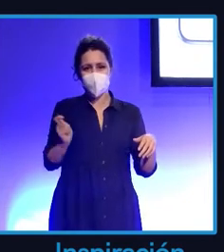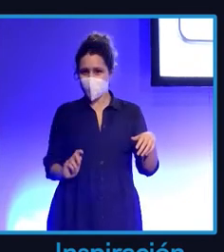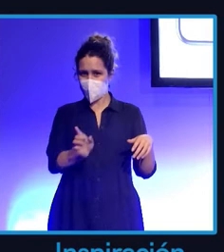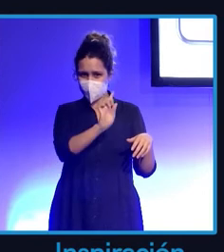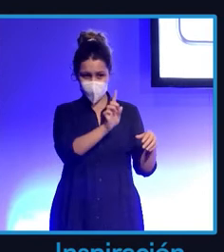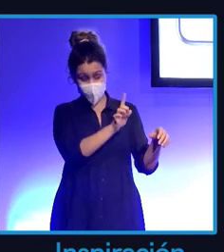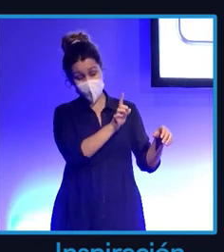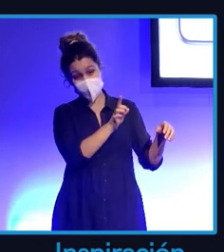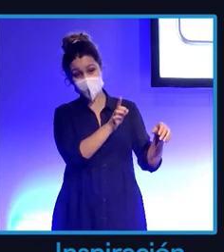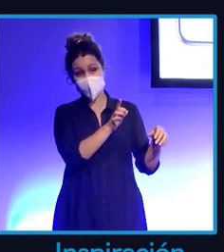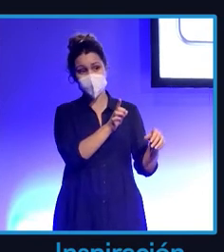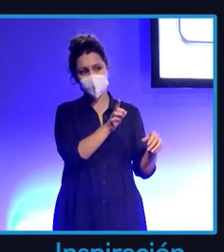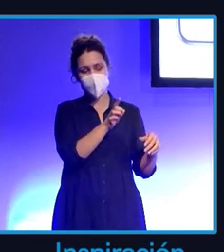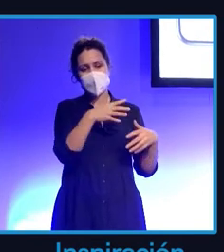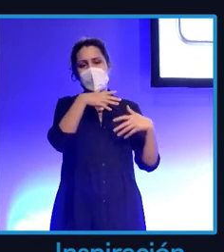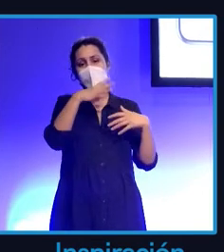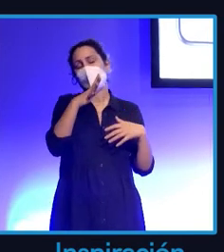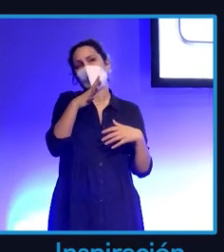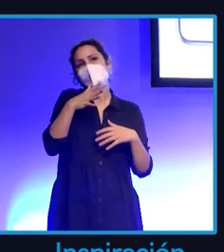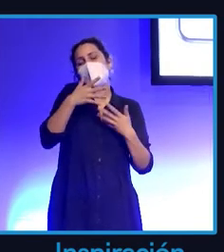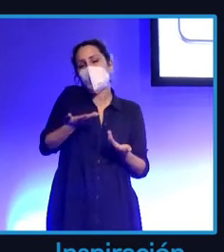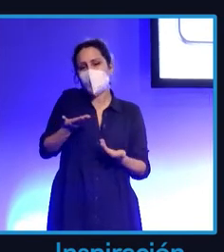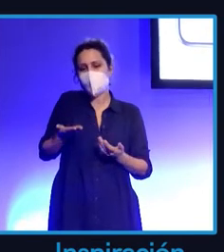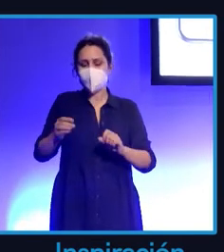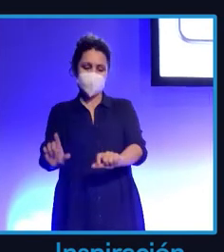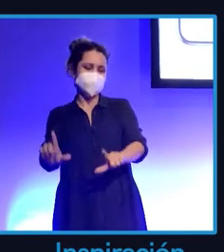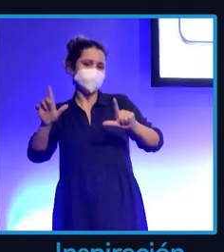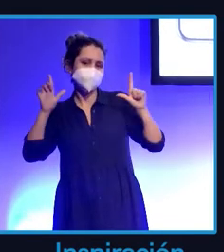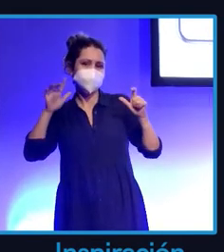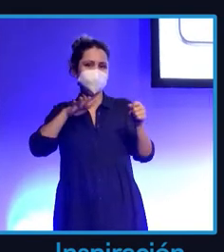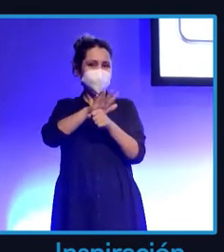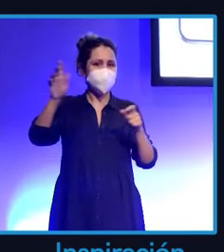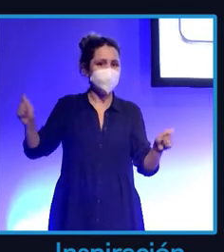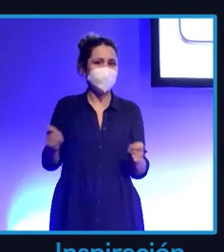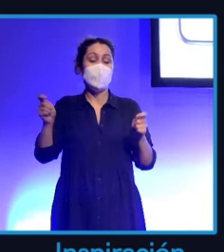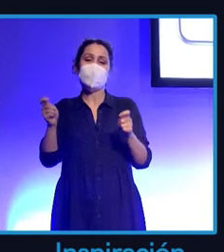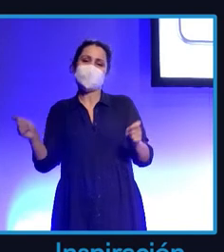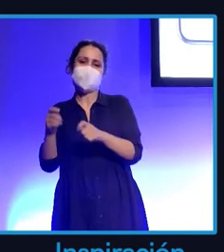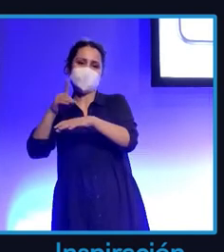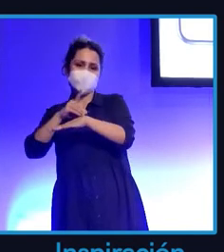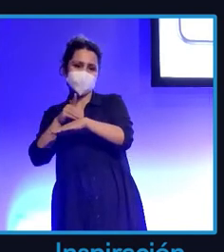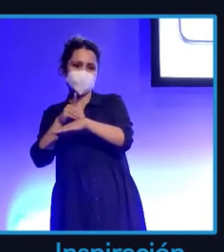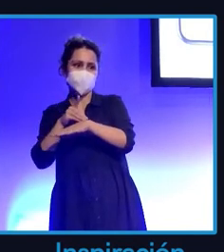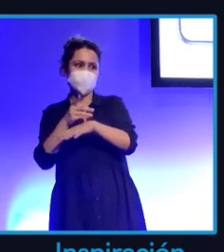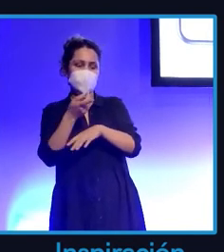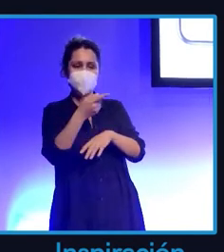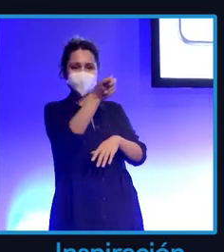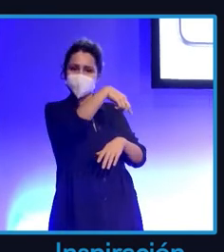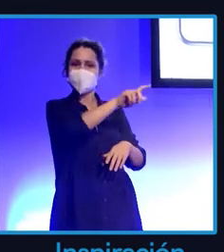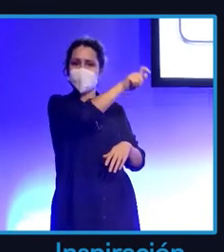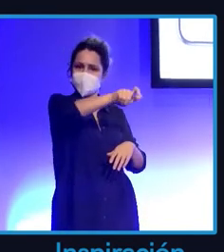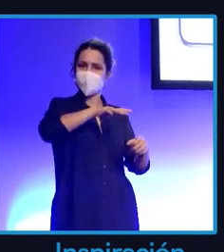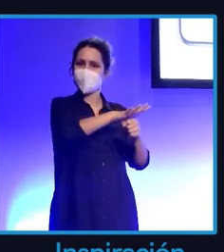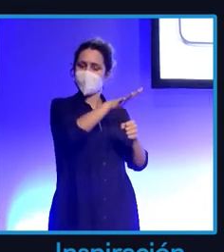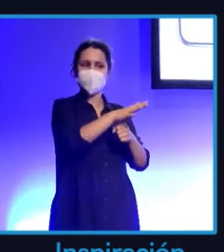ya no estamos cómodos con el marketing digital, sobre todo con los influencers, que ya no nos los creemos y que para nosotros no es real, honesto ni